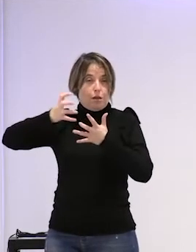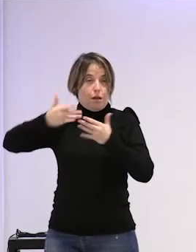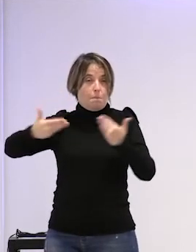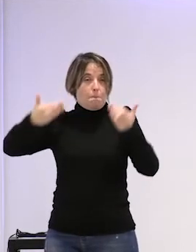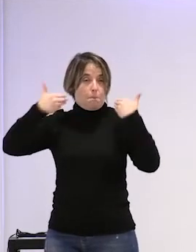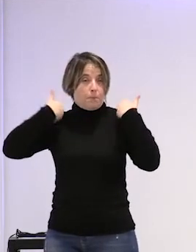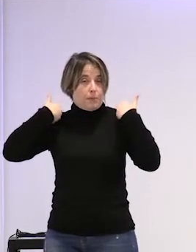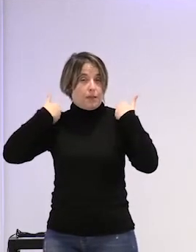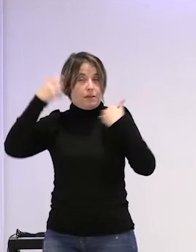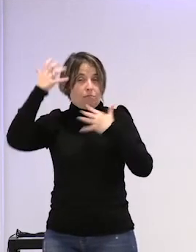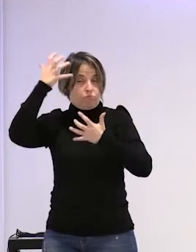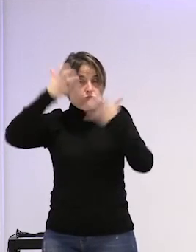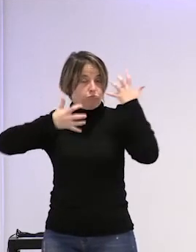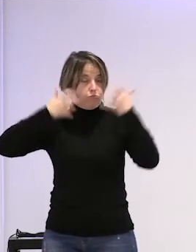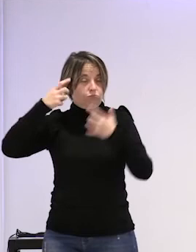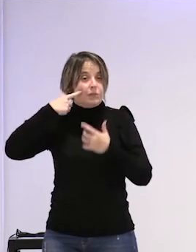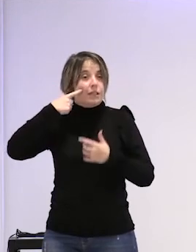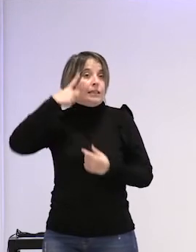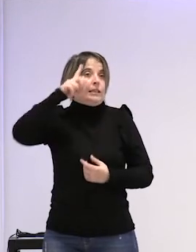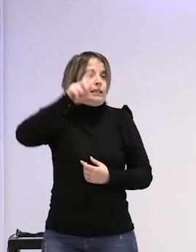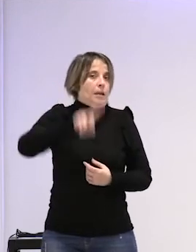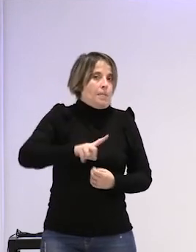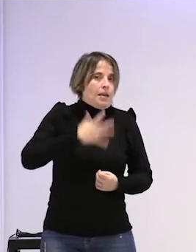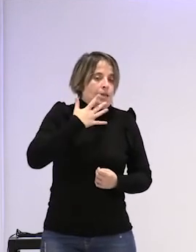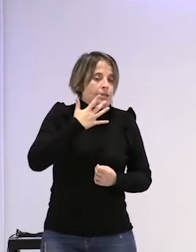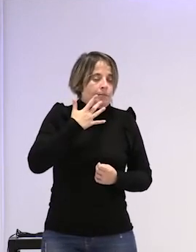y luego también para poder